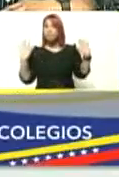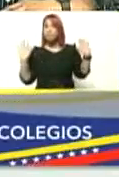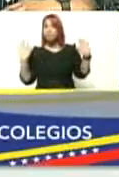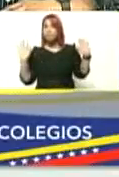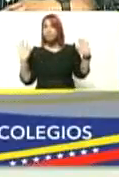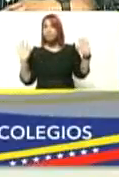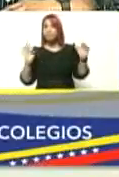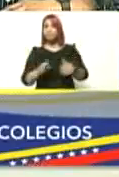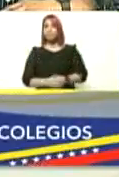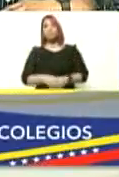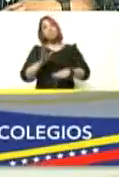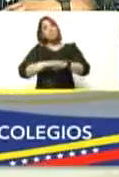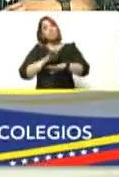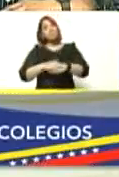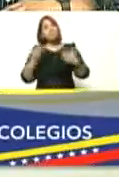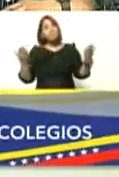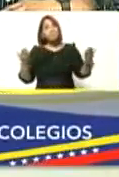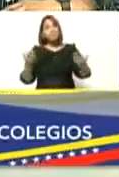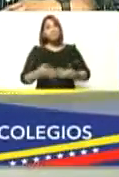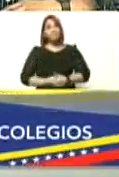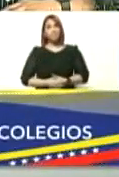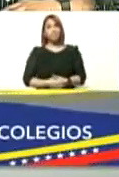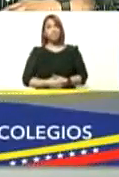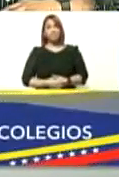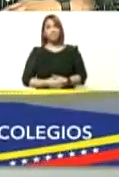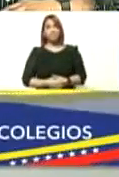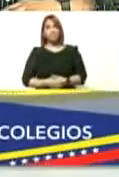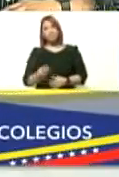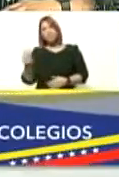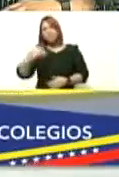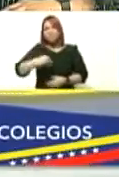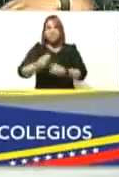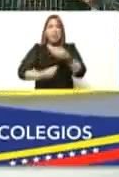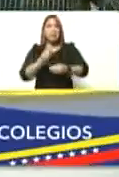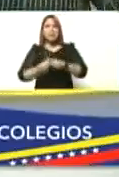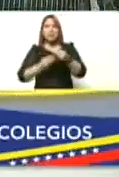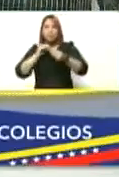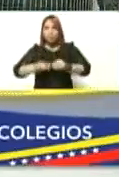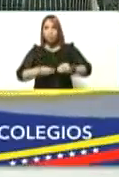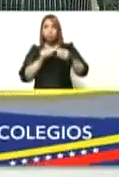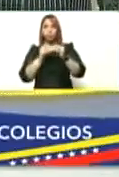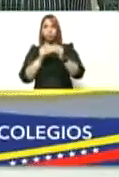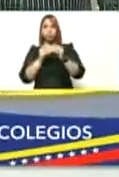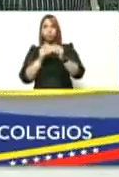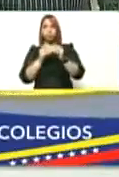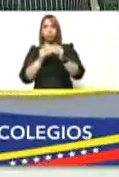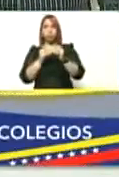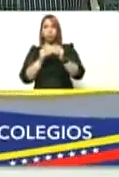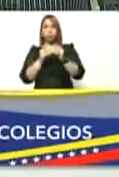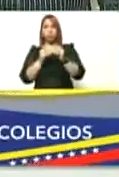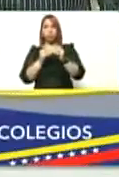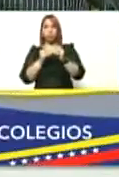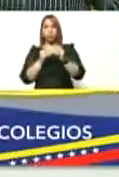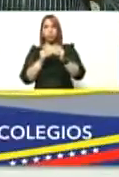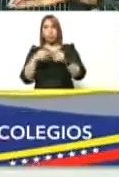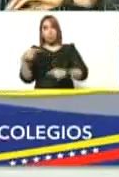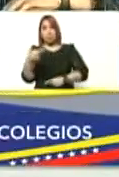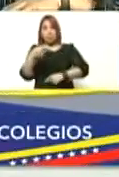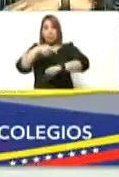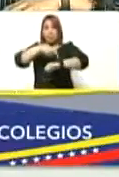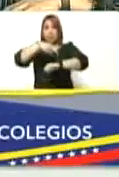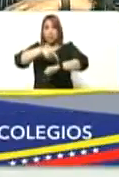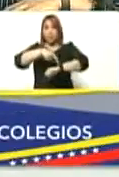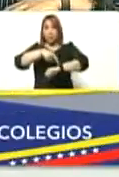que te parece Yelitza que más vamos a hacer para recuperar en menor tiempo